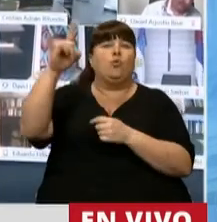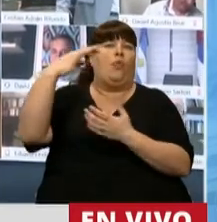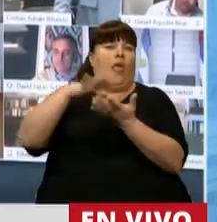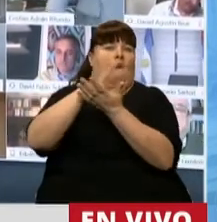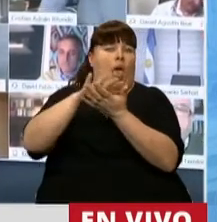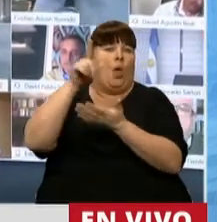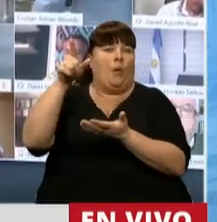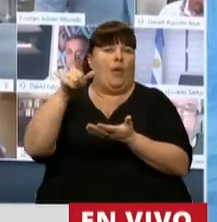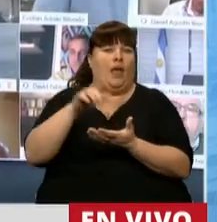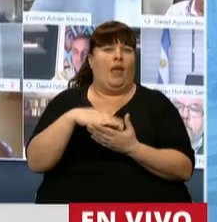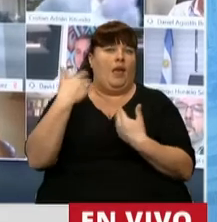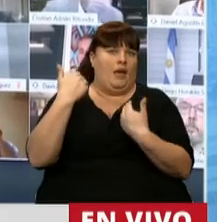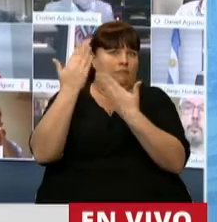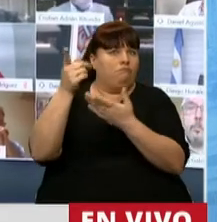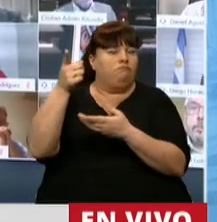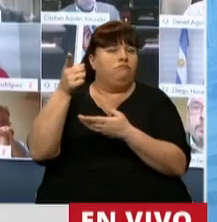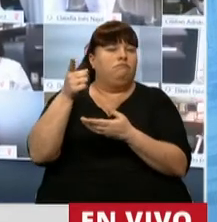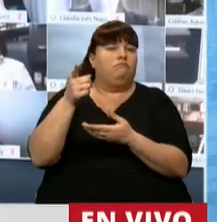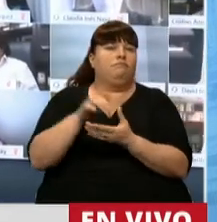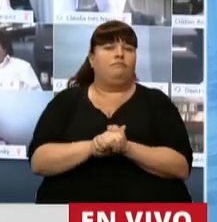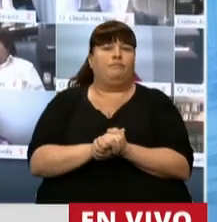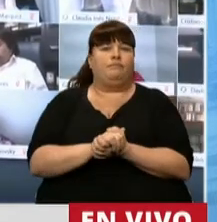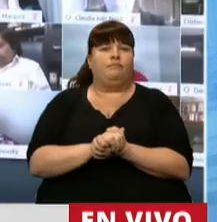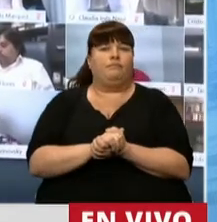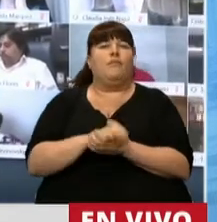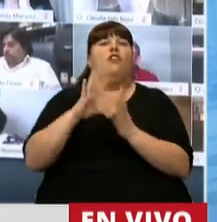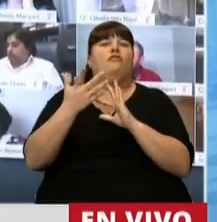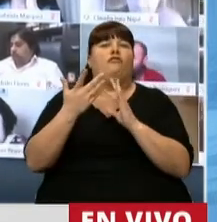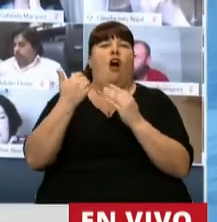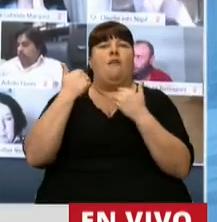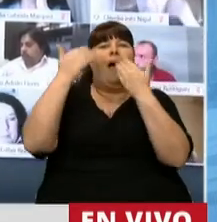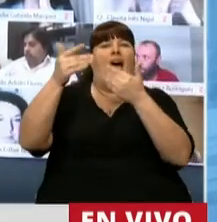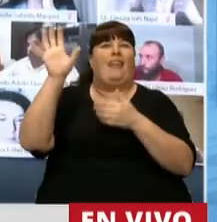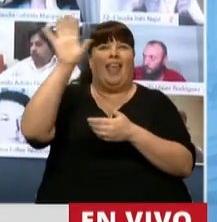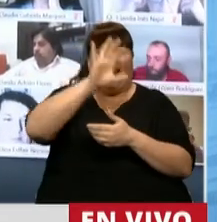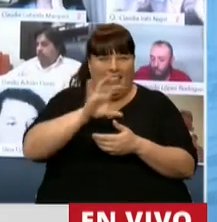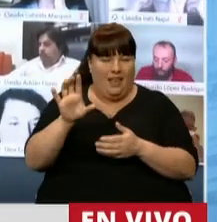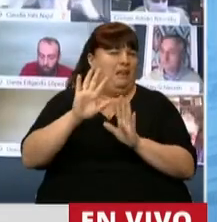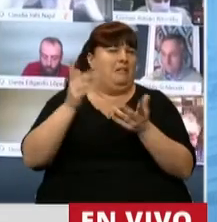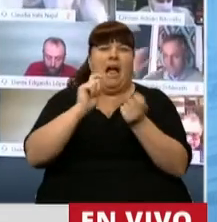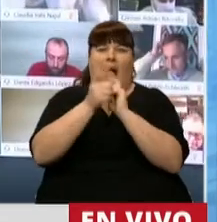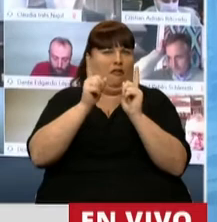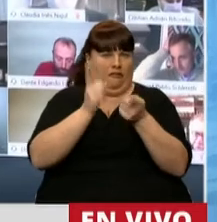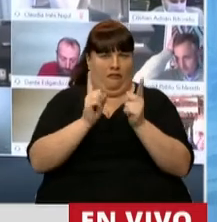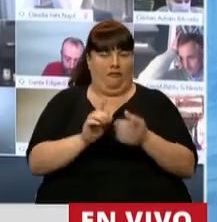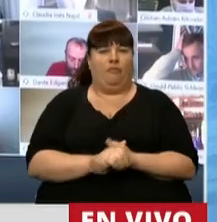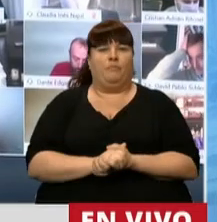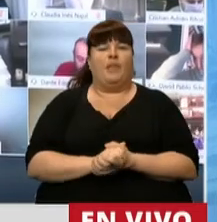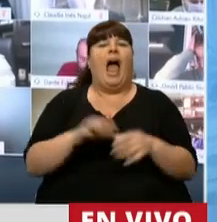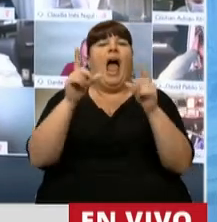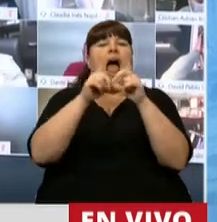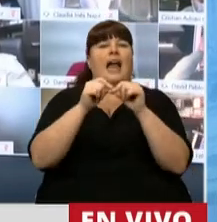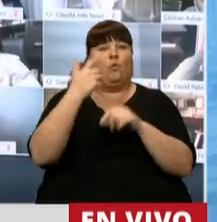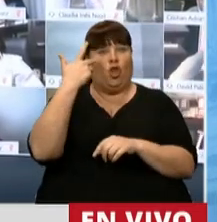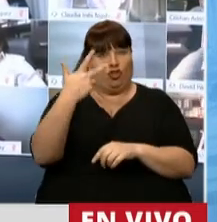tema de las prórrogas de jurisdicción, queda exactamente igual, no hay ningún cambio. El